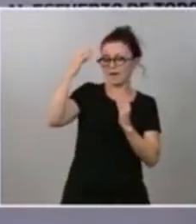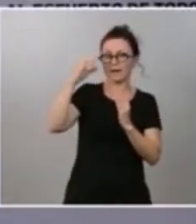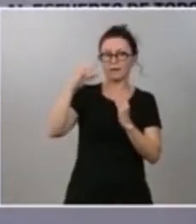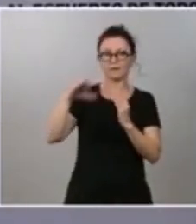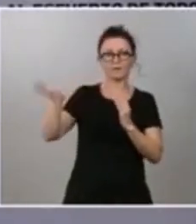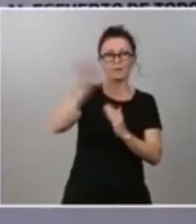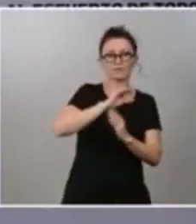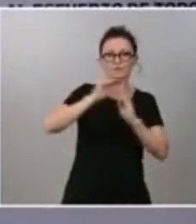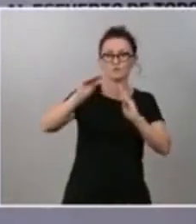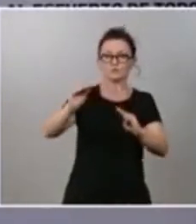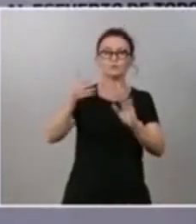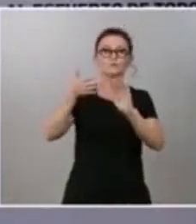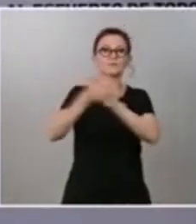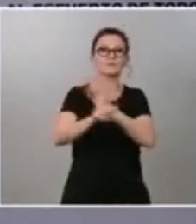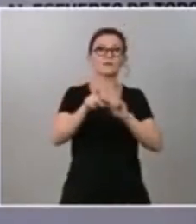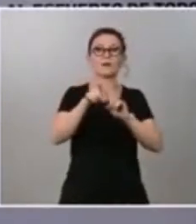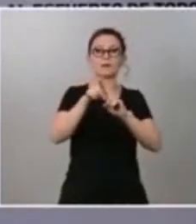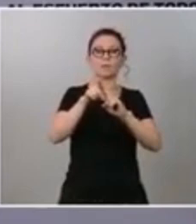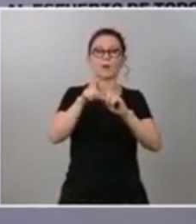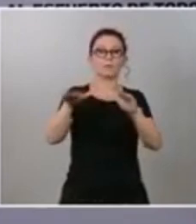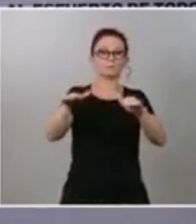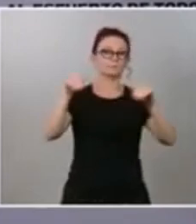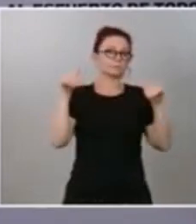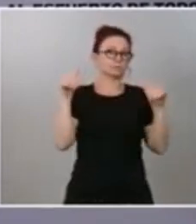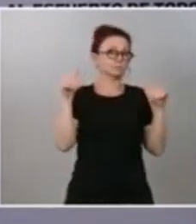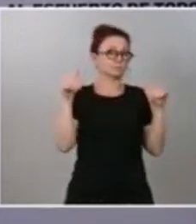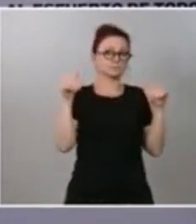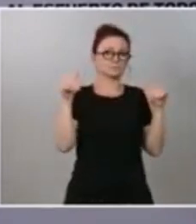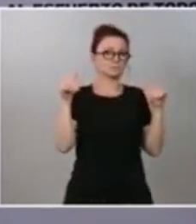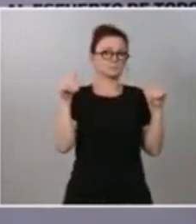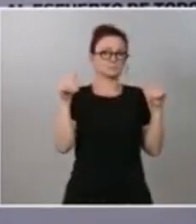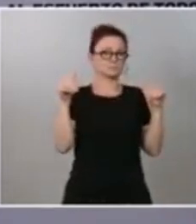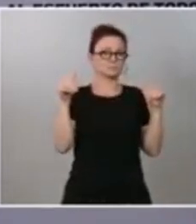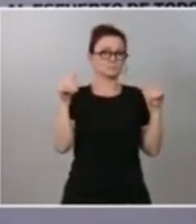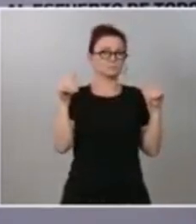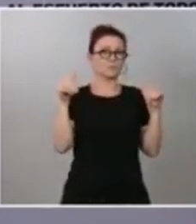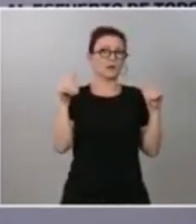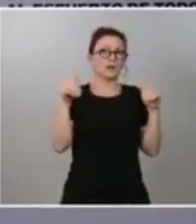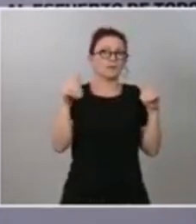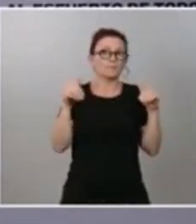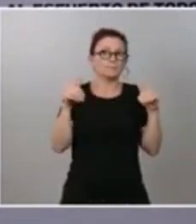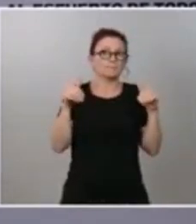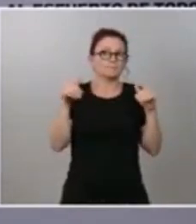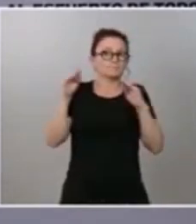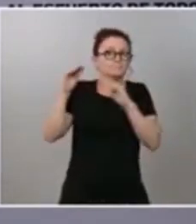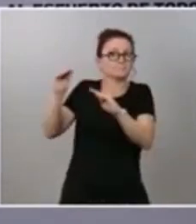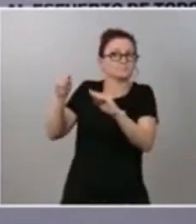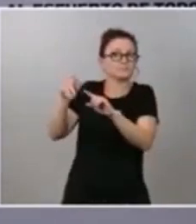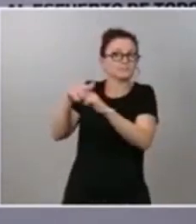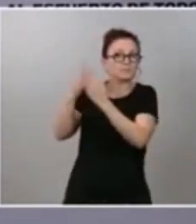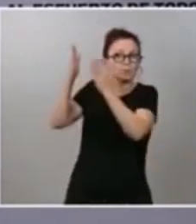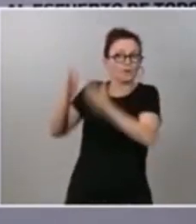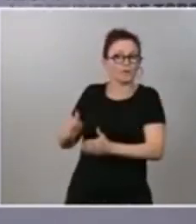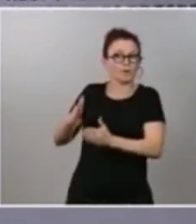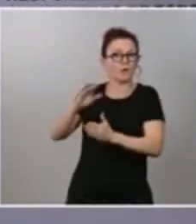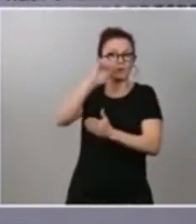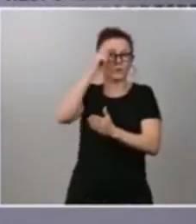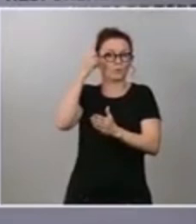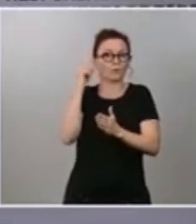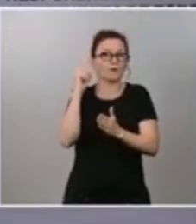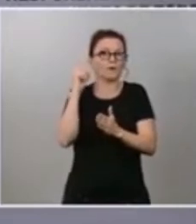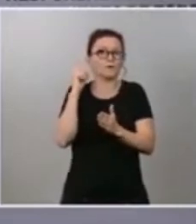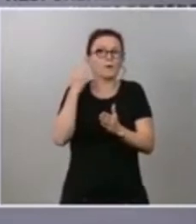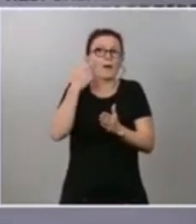respecto a unas supuestas prácticas que ya veremos en qué acaban pero que pues bueno pueden ser